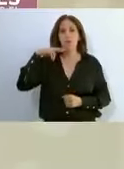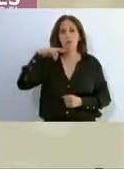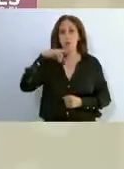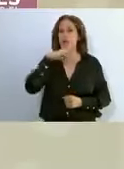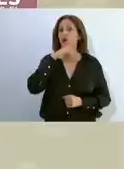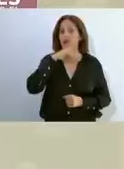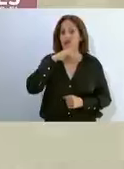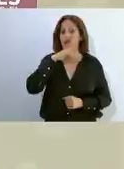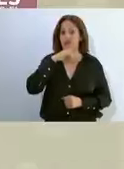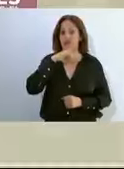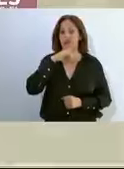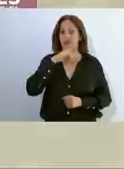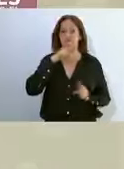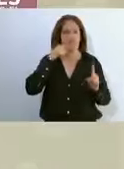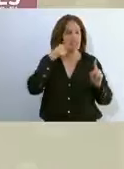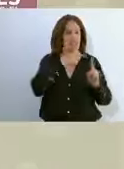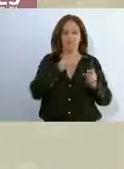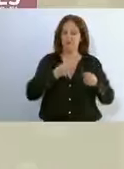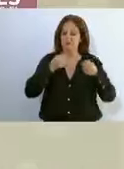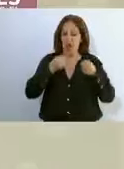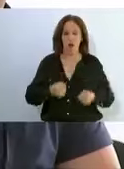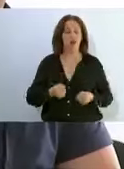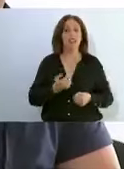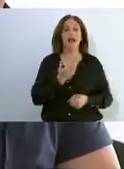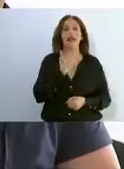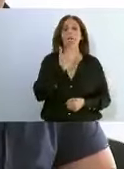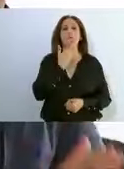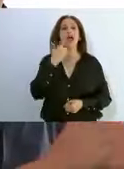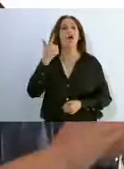mejor presidenta del mundo.